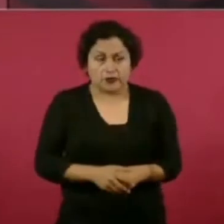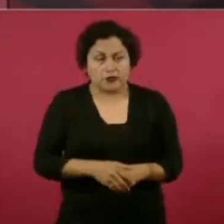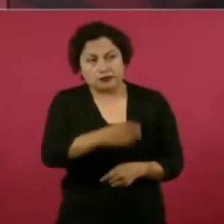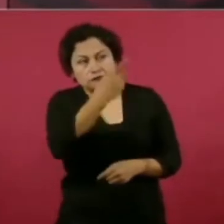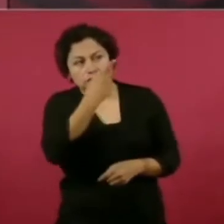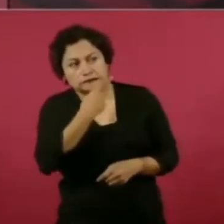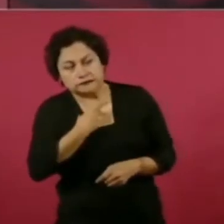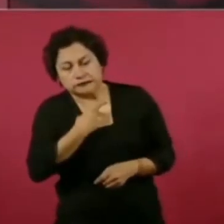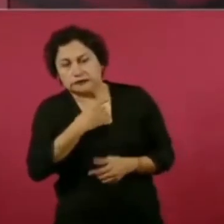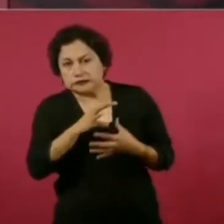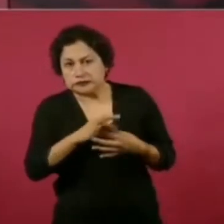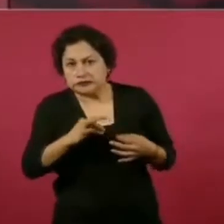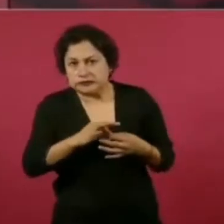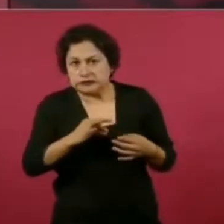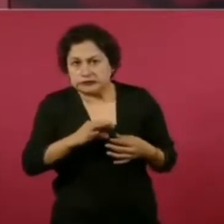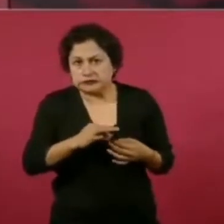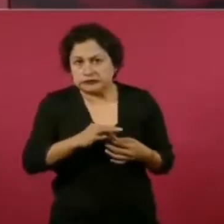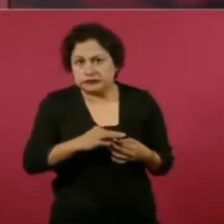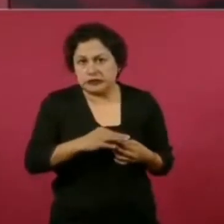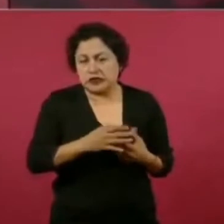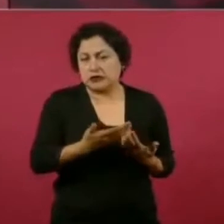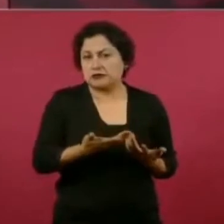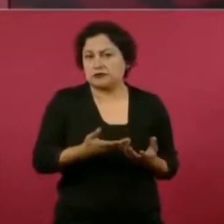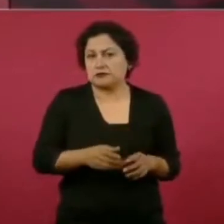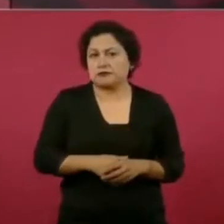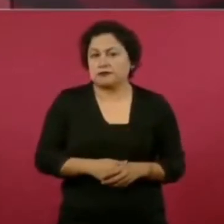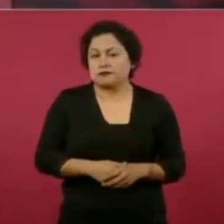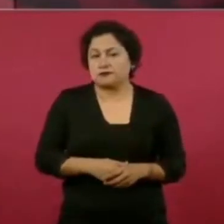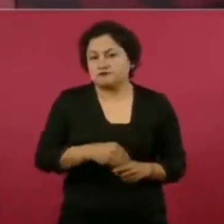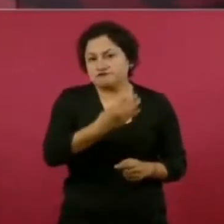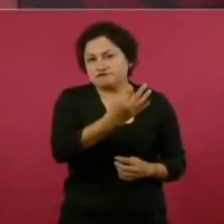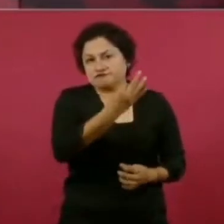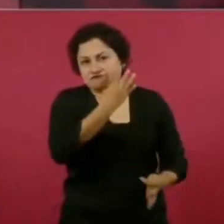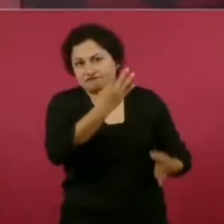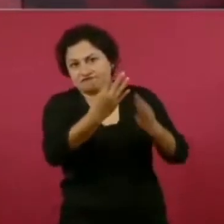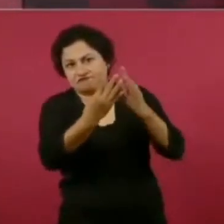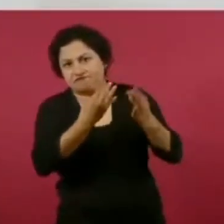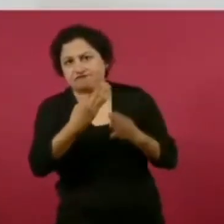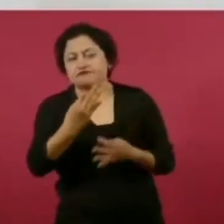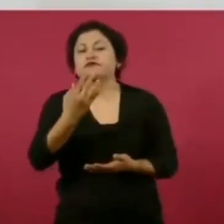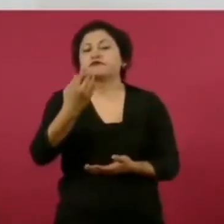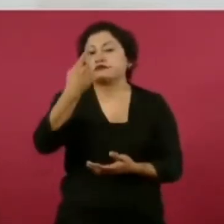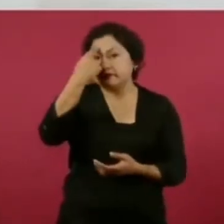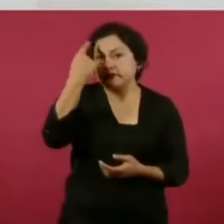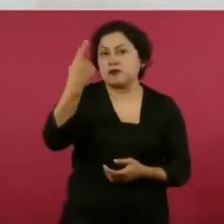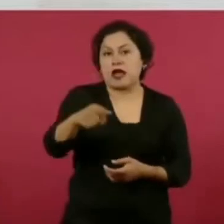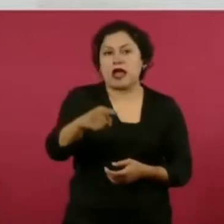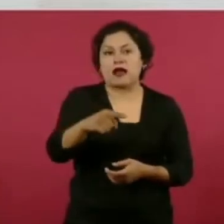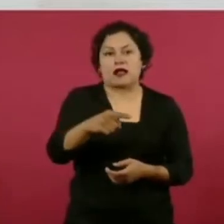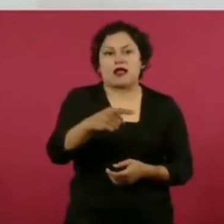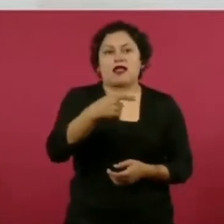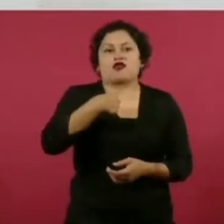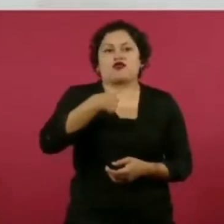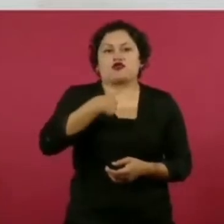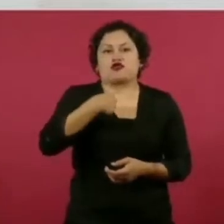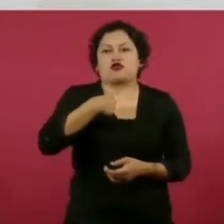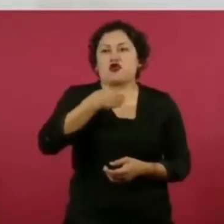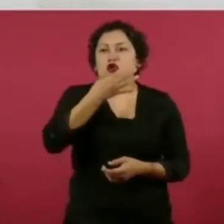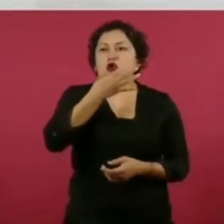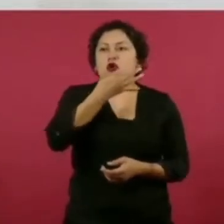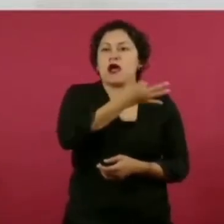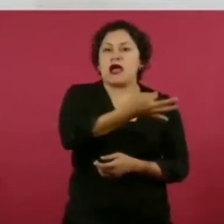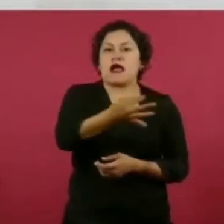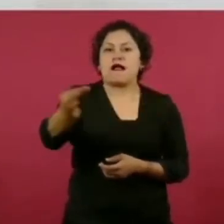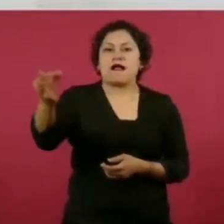autorizáramos que decretara yo una tregua